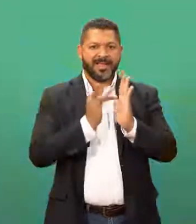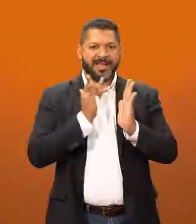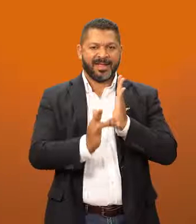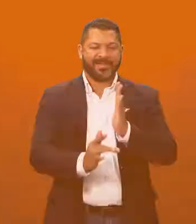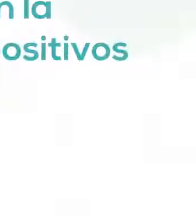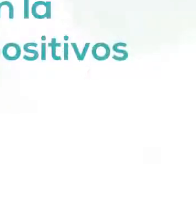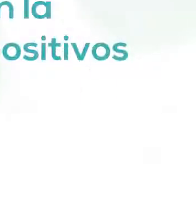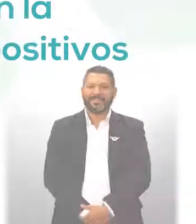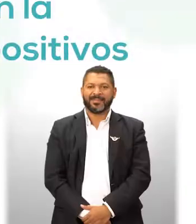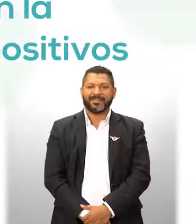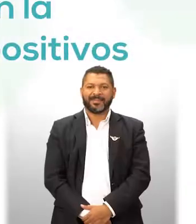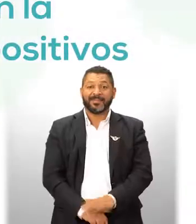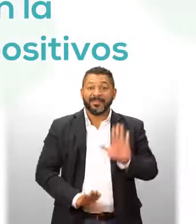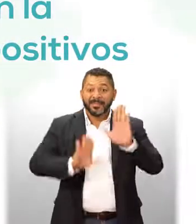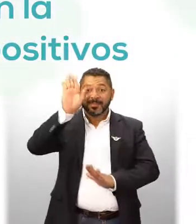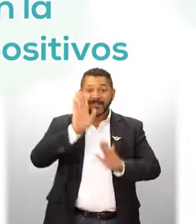digital.